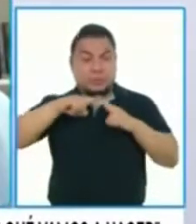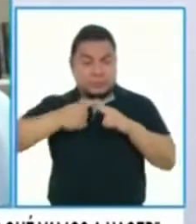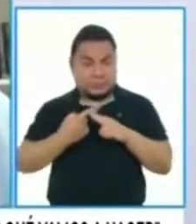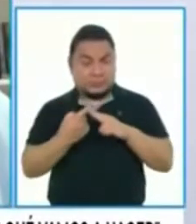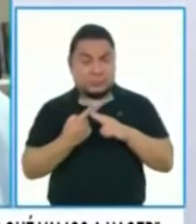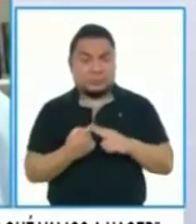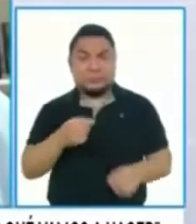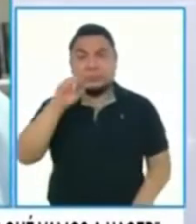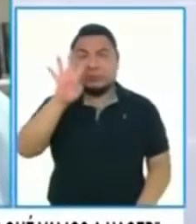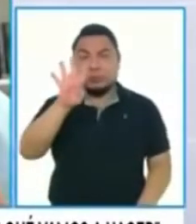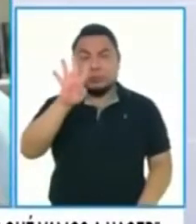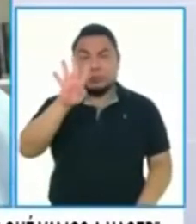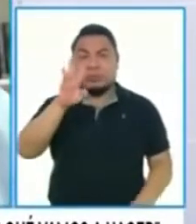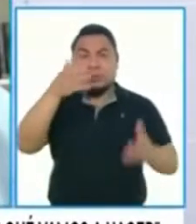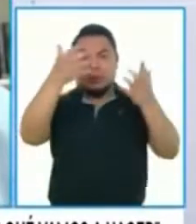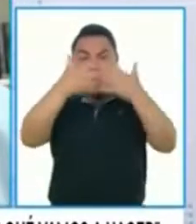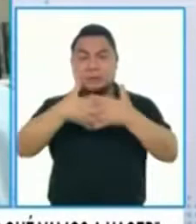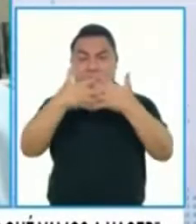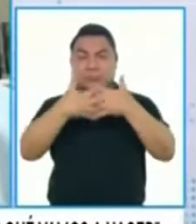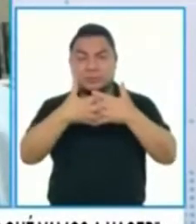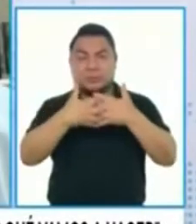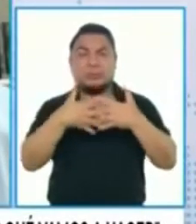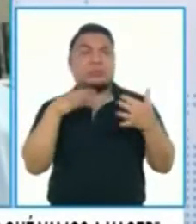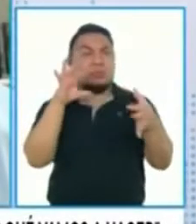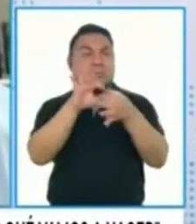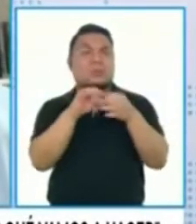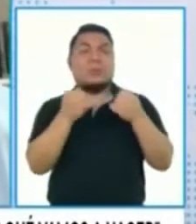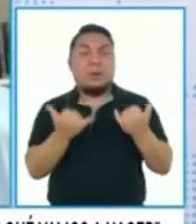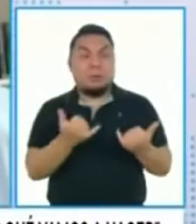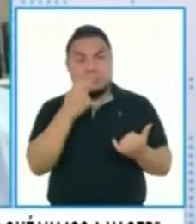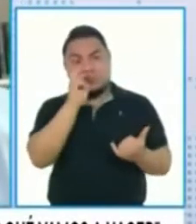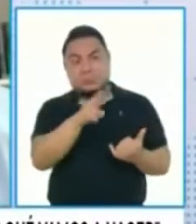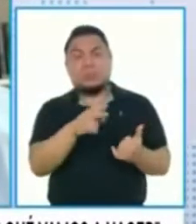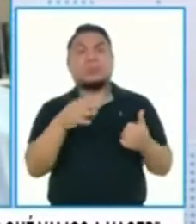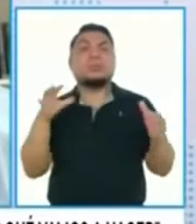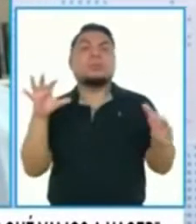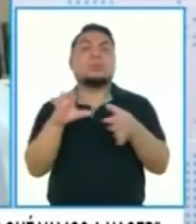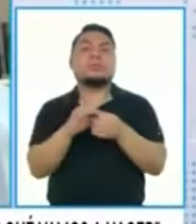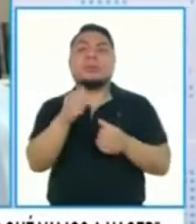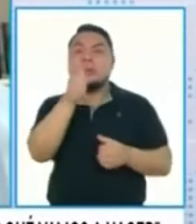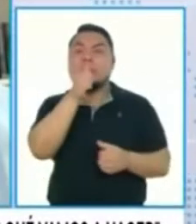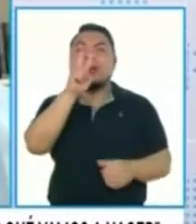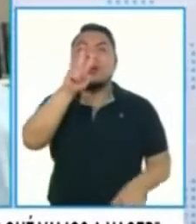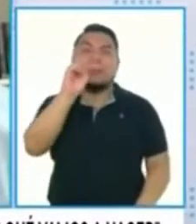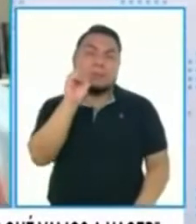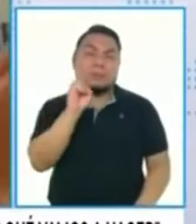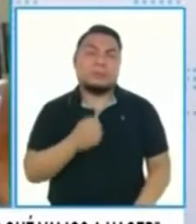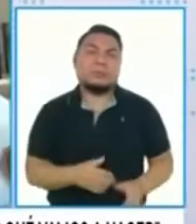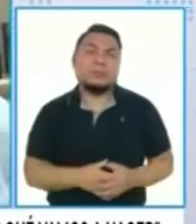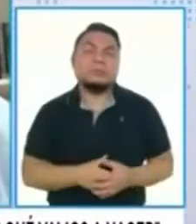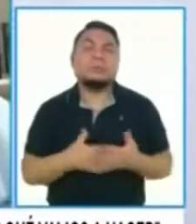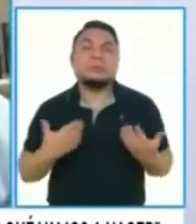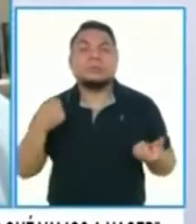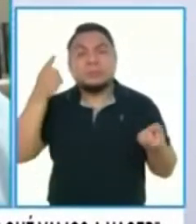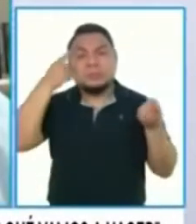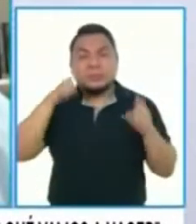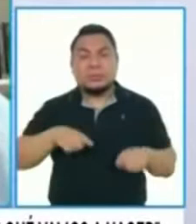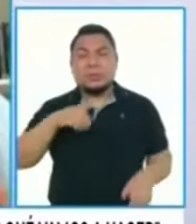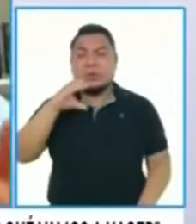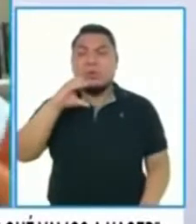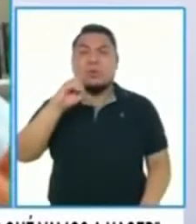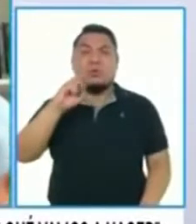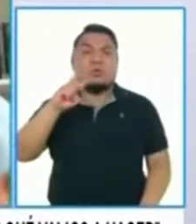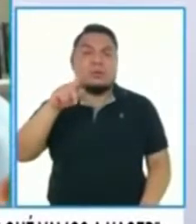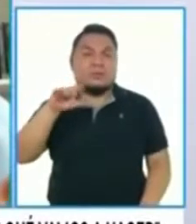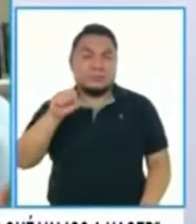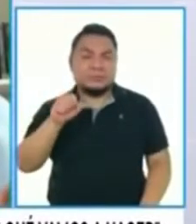empresas, pero ahora se tienen convenios de confidencialidad con 20. El acuerdo con COVAX,